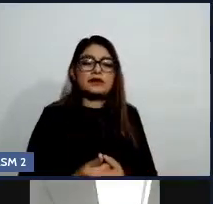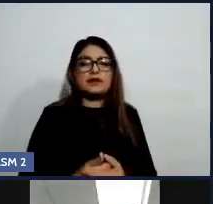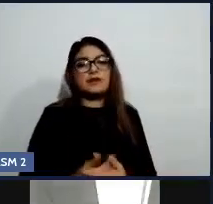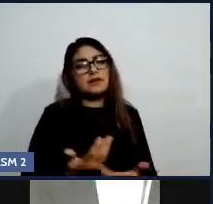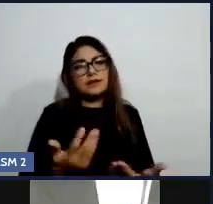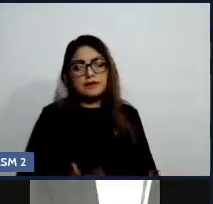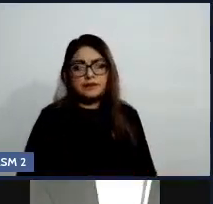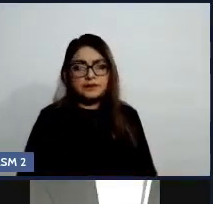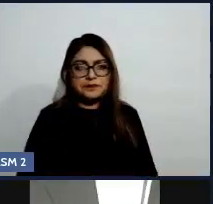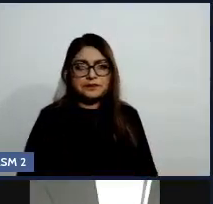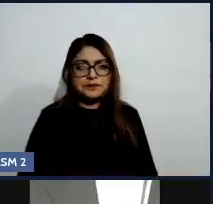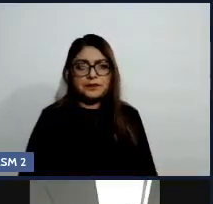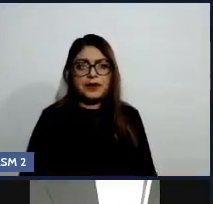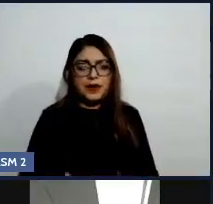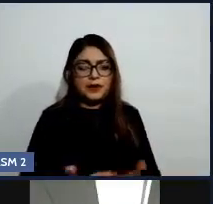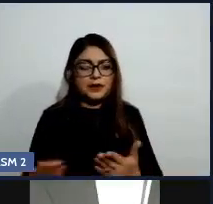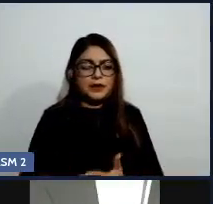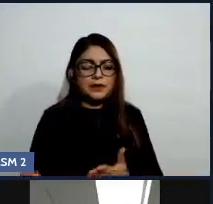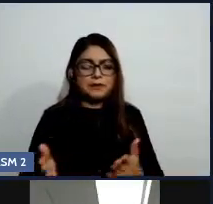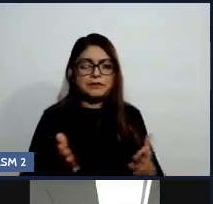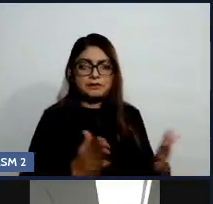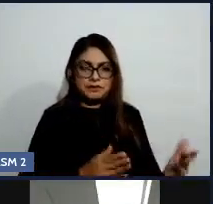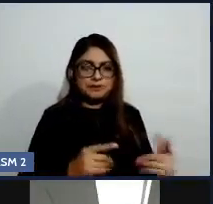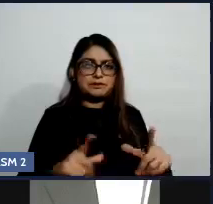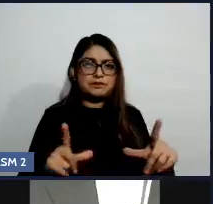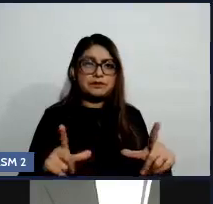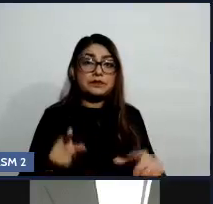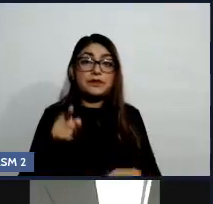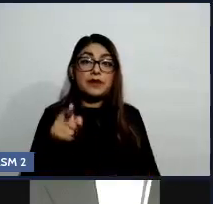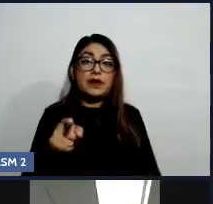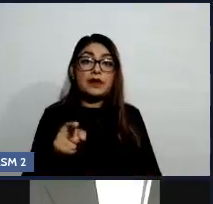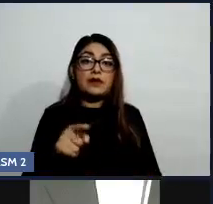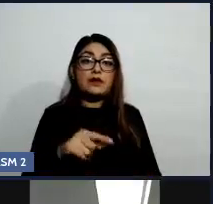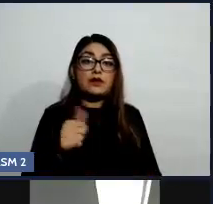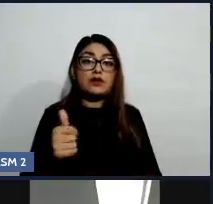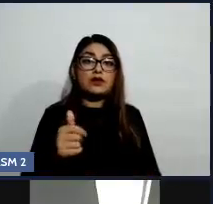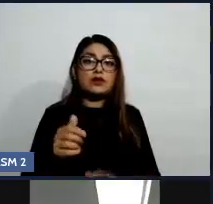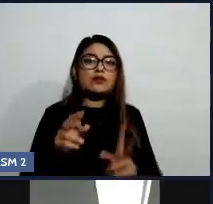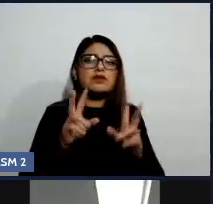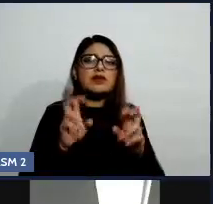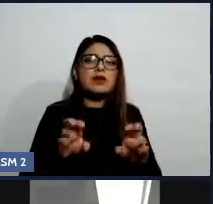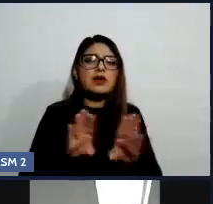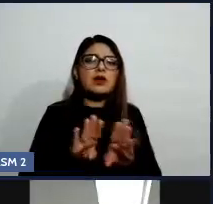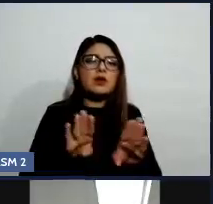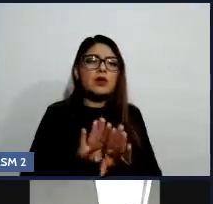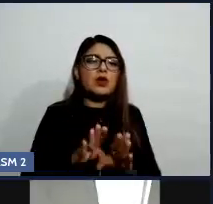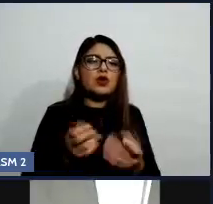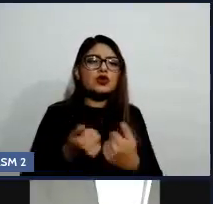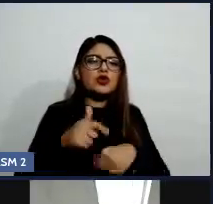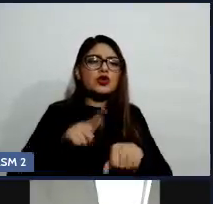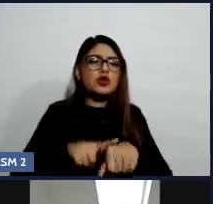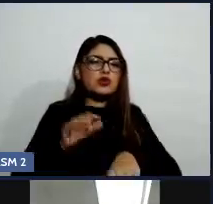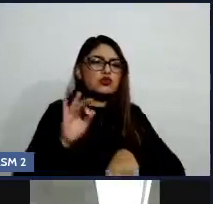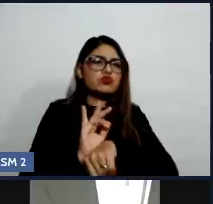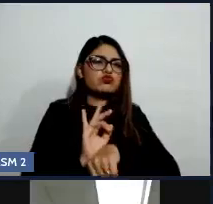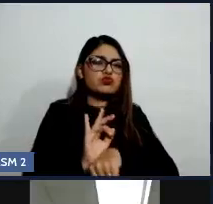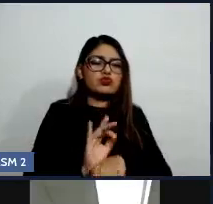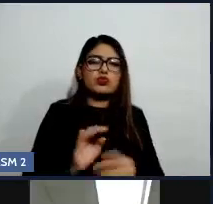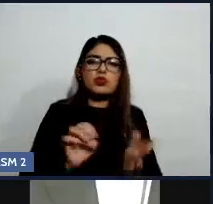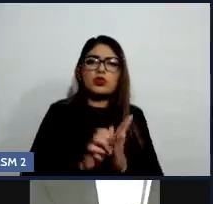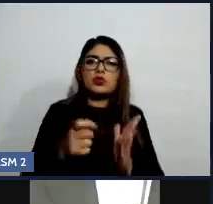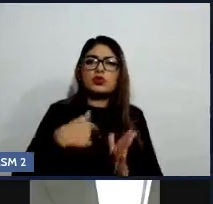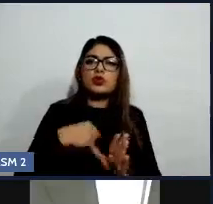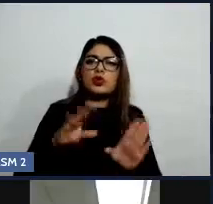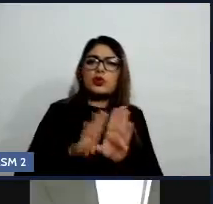Y los factores de protección sociales, pues, qué tanto yo me identifico con mi comunidad y qué tanto me